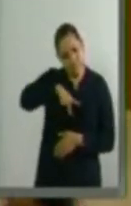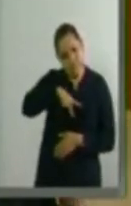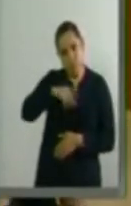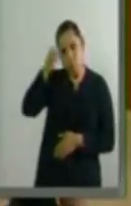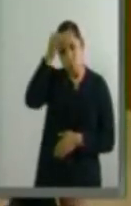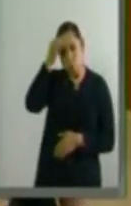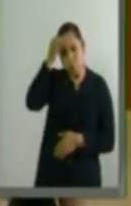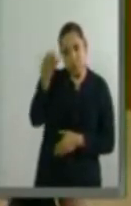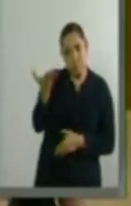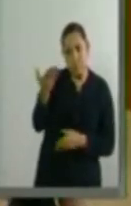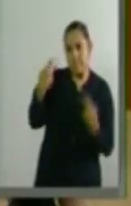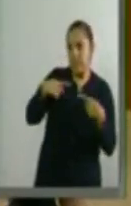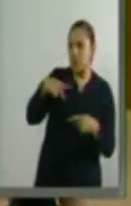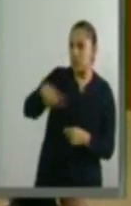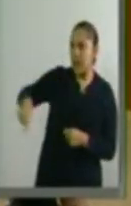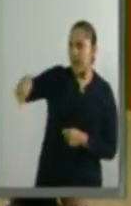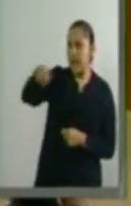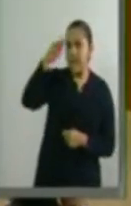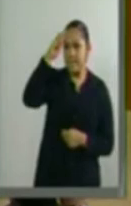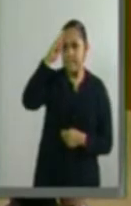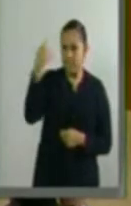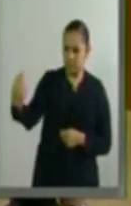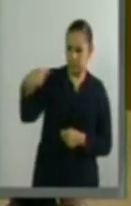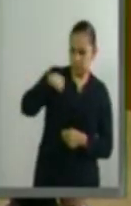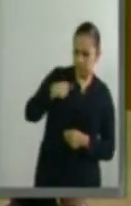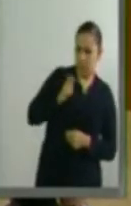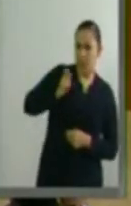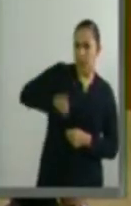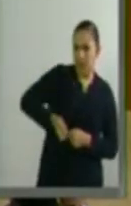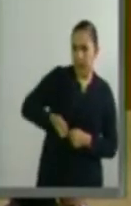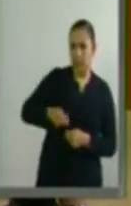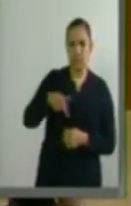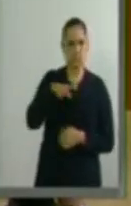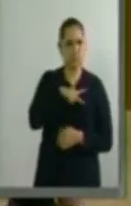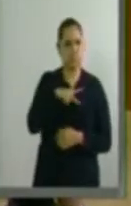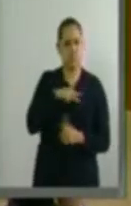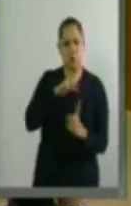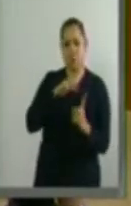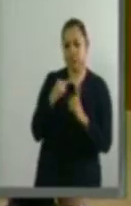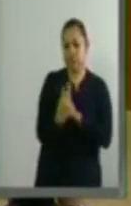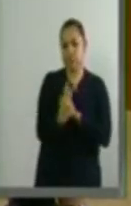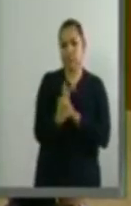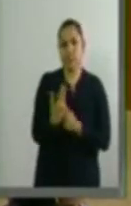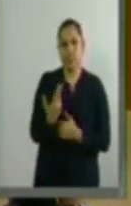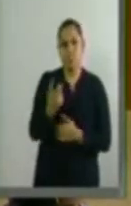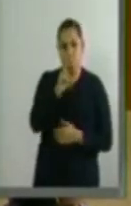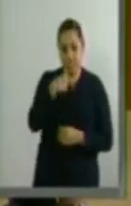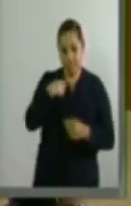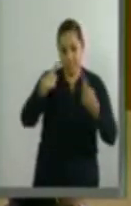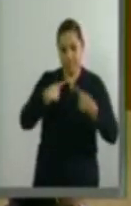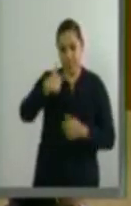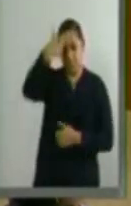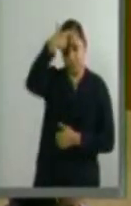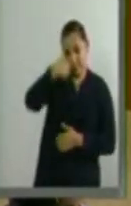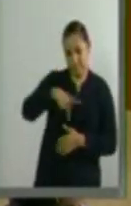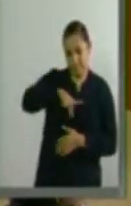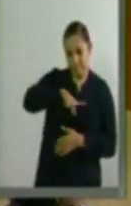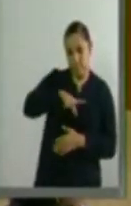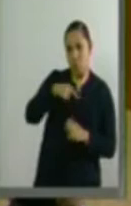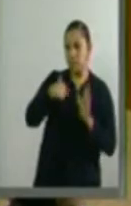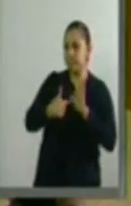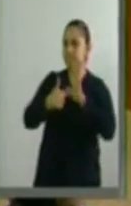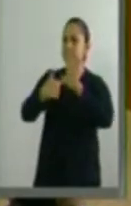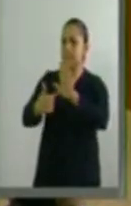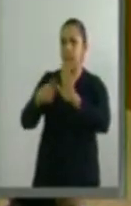en la opinión de los otros. La forma en que un individuo se visualiza y se proyecta ante la sociedad y por